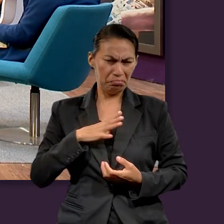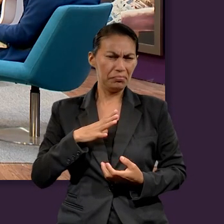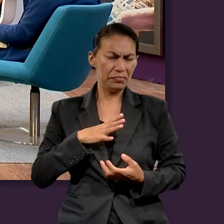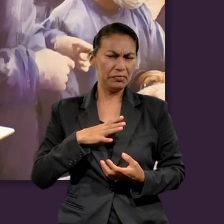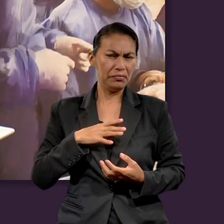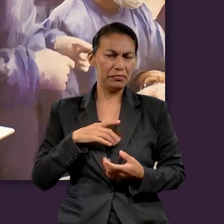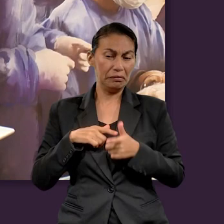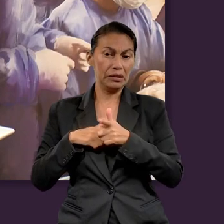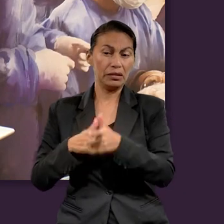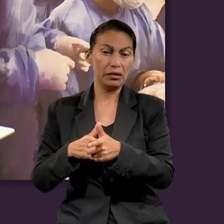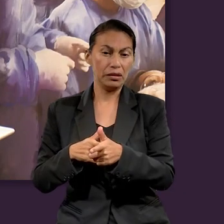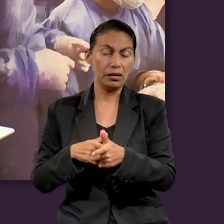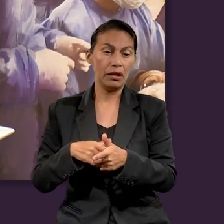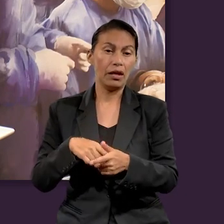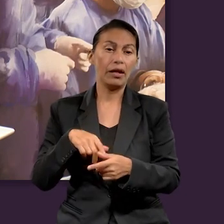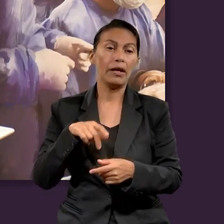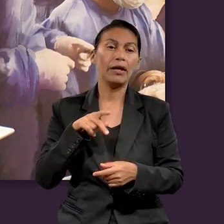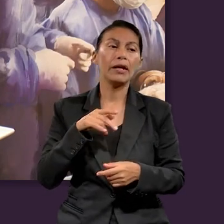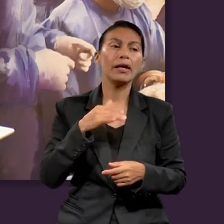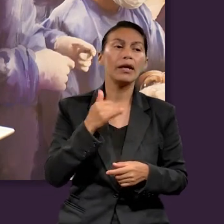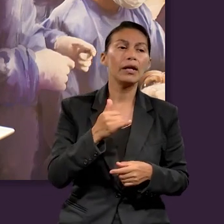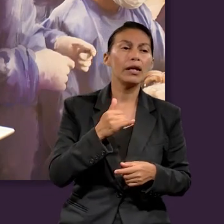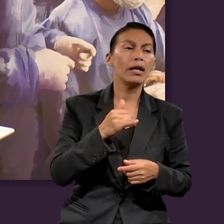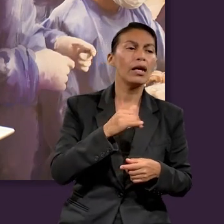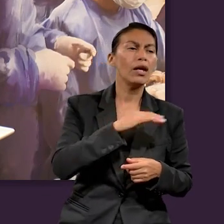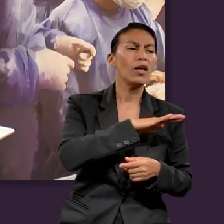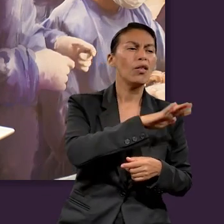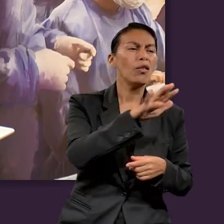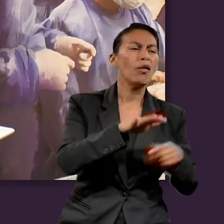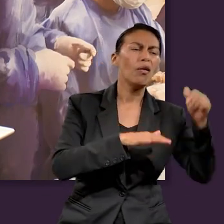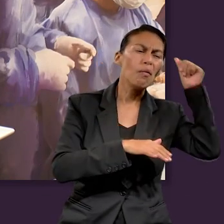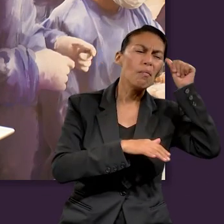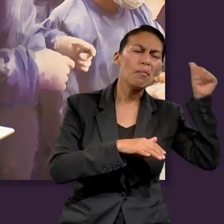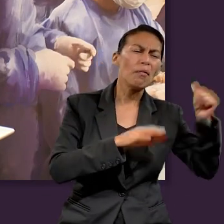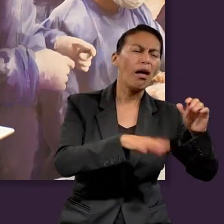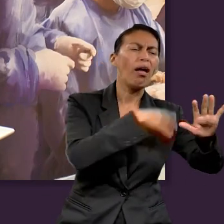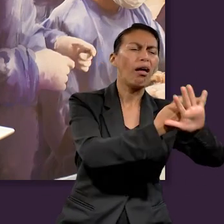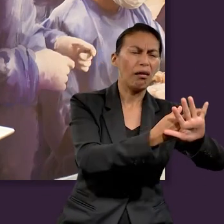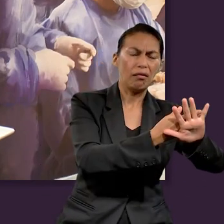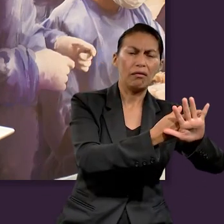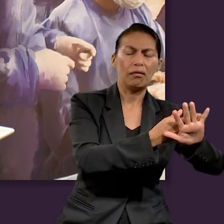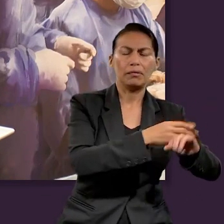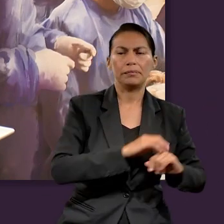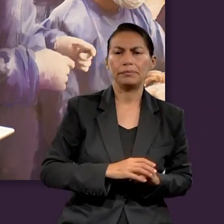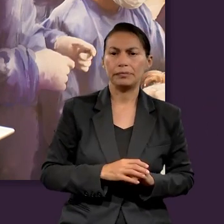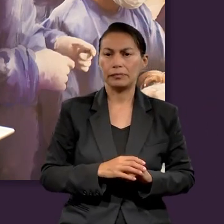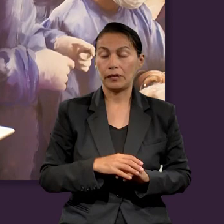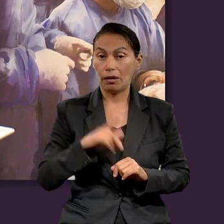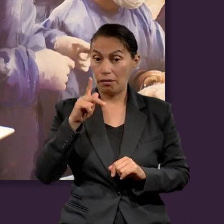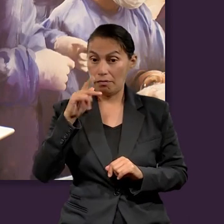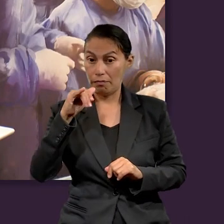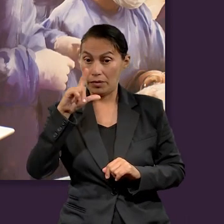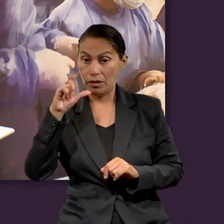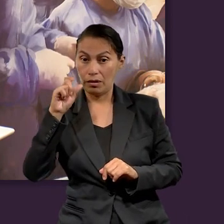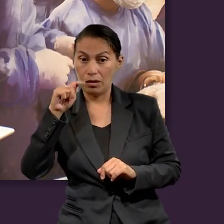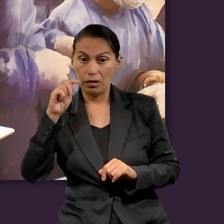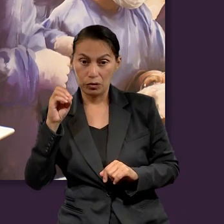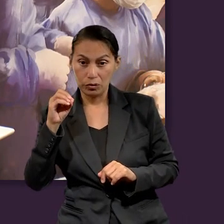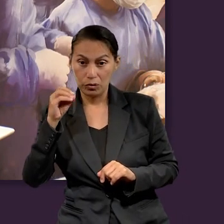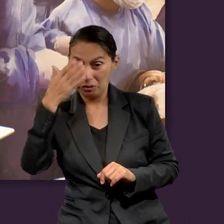poder que tenía en la tierra como gobernador, y a su vez también ir en contra como del mal, porque él sabía que